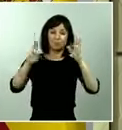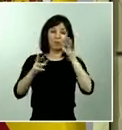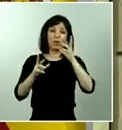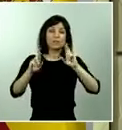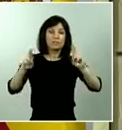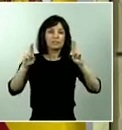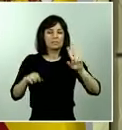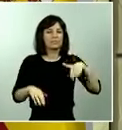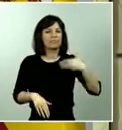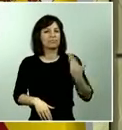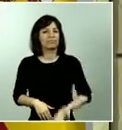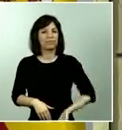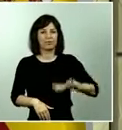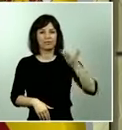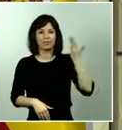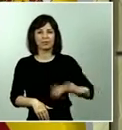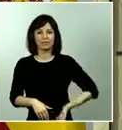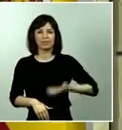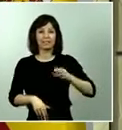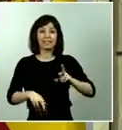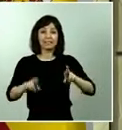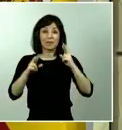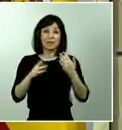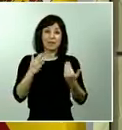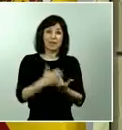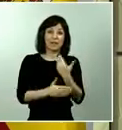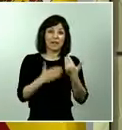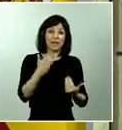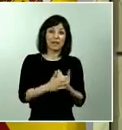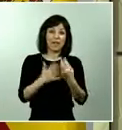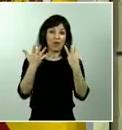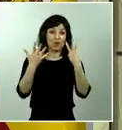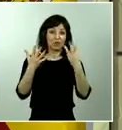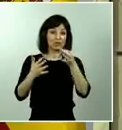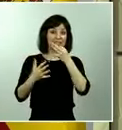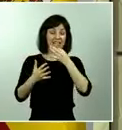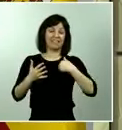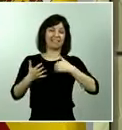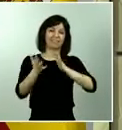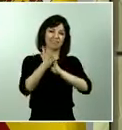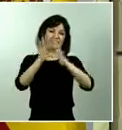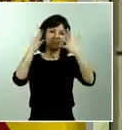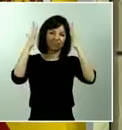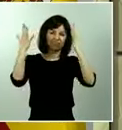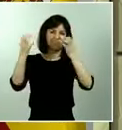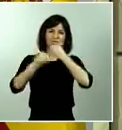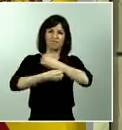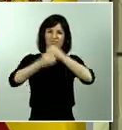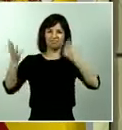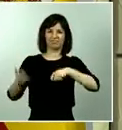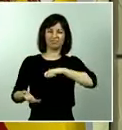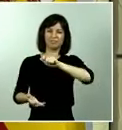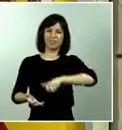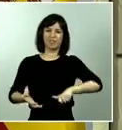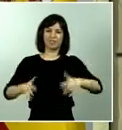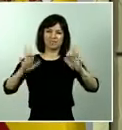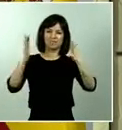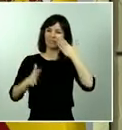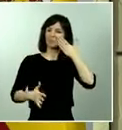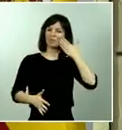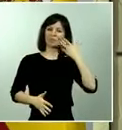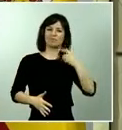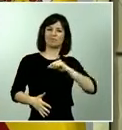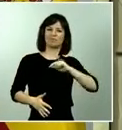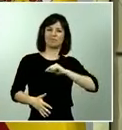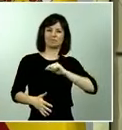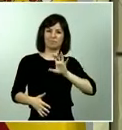esa esperanza que se pone cada día a las ocho de la tarde cuando se aplaude en esa manifestación de los españoles, en ese orgullo que sentimos de este país, que